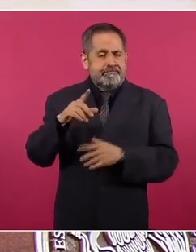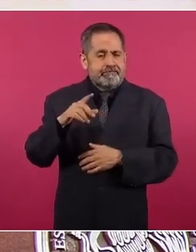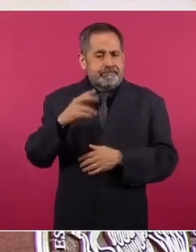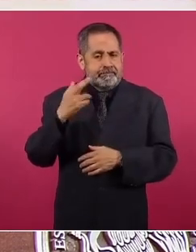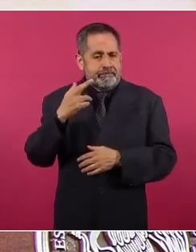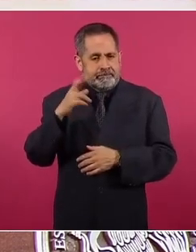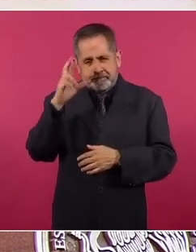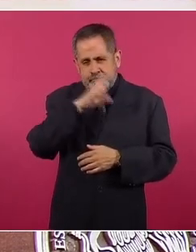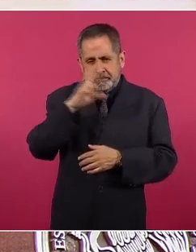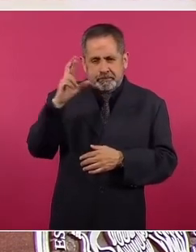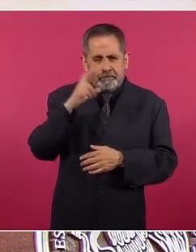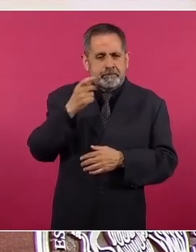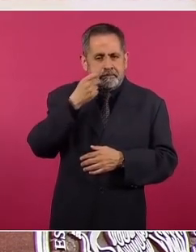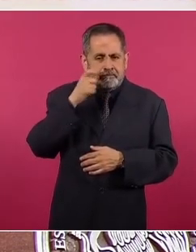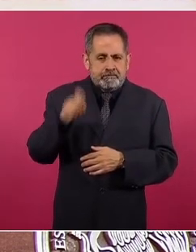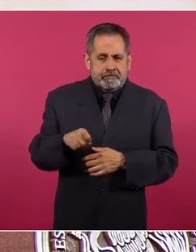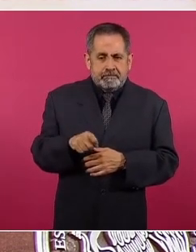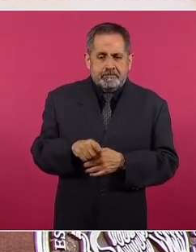Ucrania.